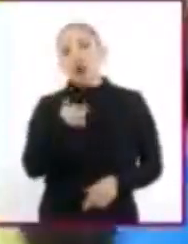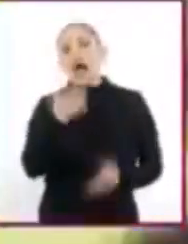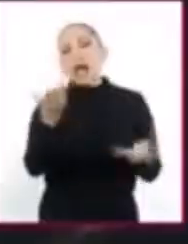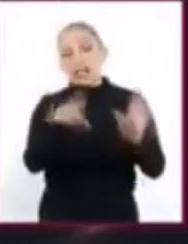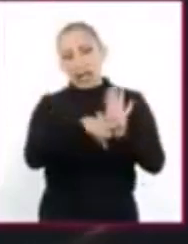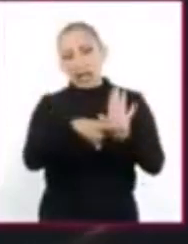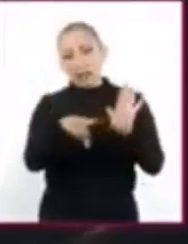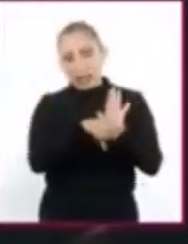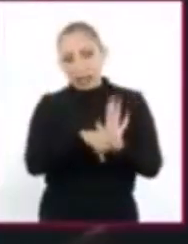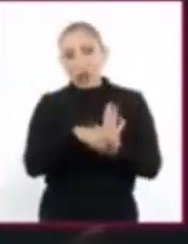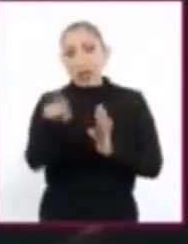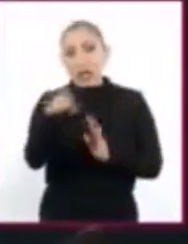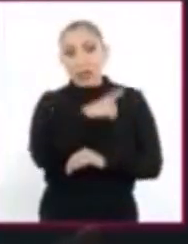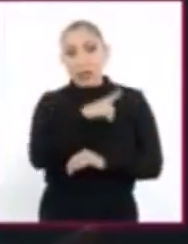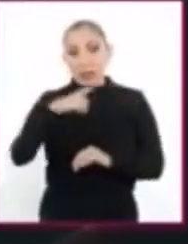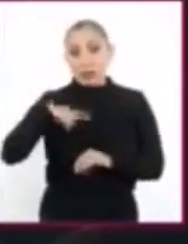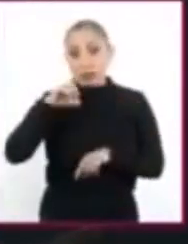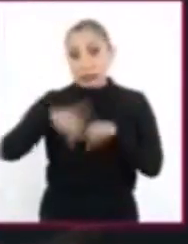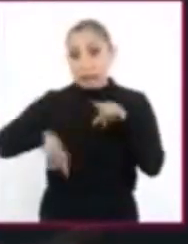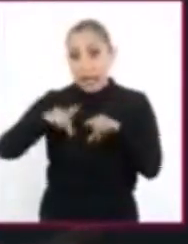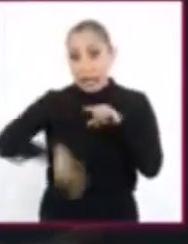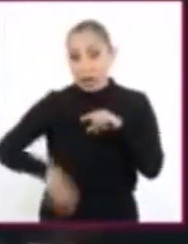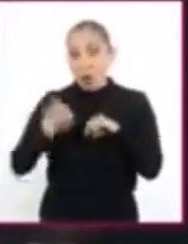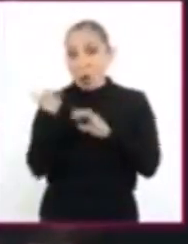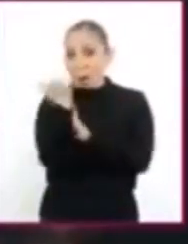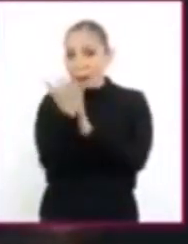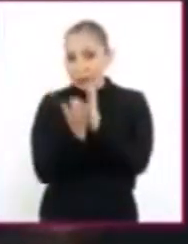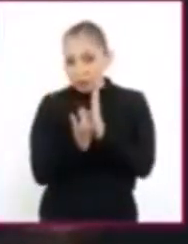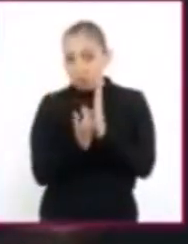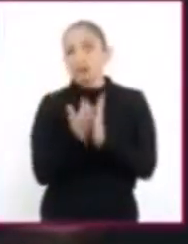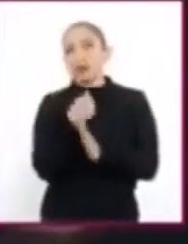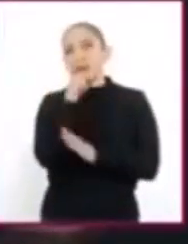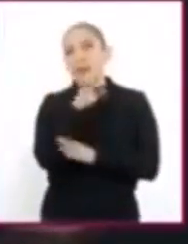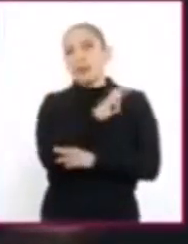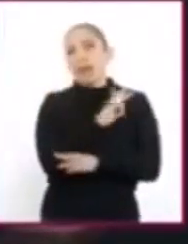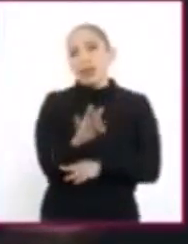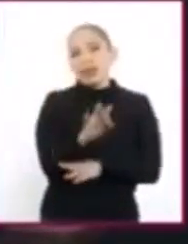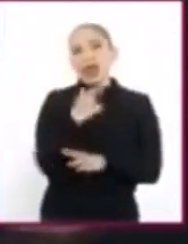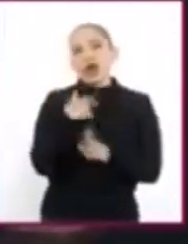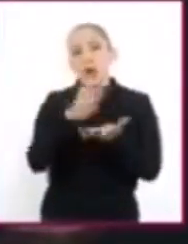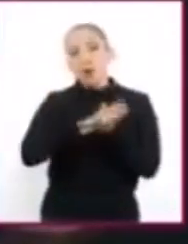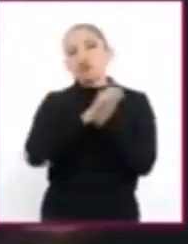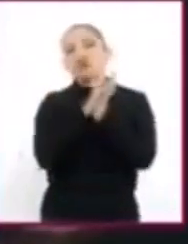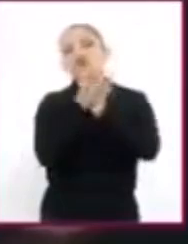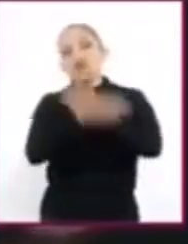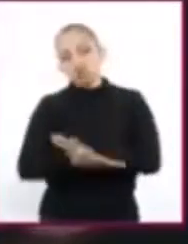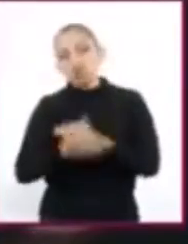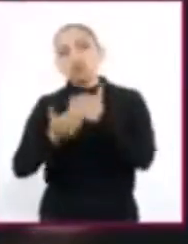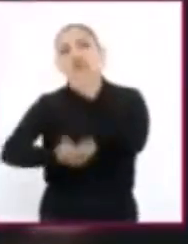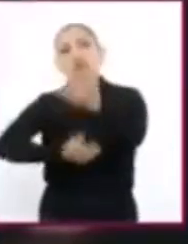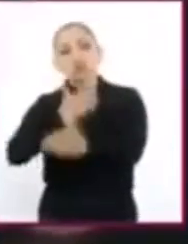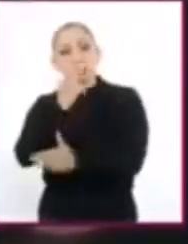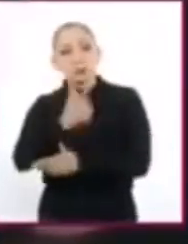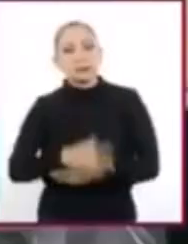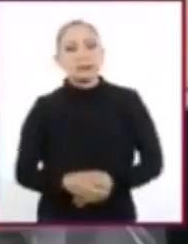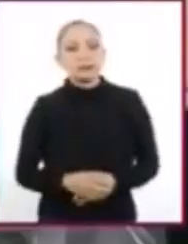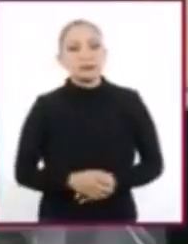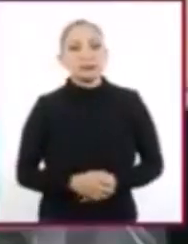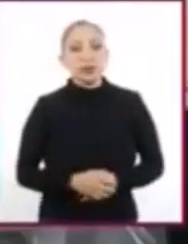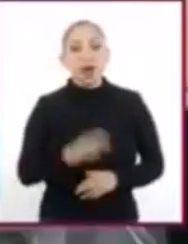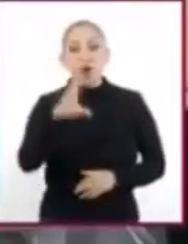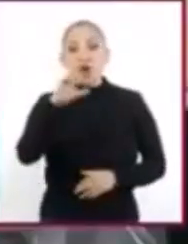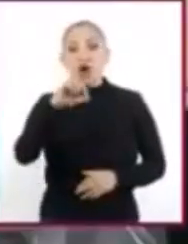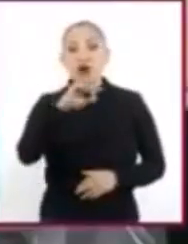negativos que hay que procurar eliminar o atenuar, también puede generar pautas de evolución y desarrollo. El